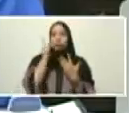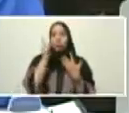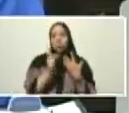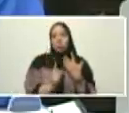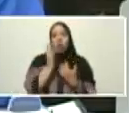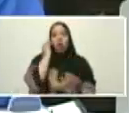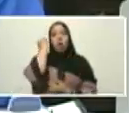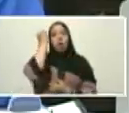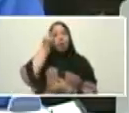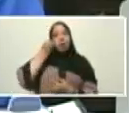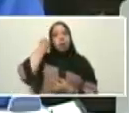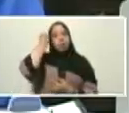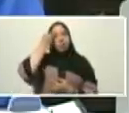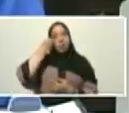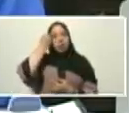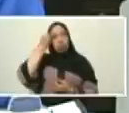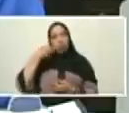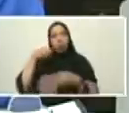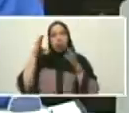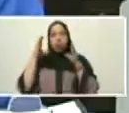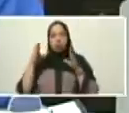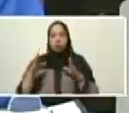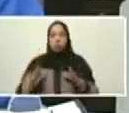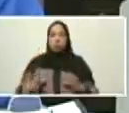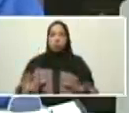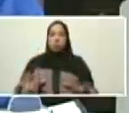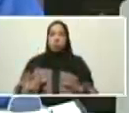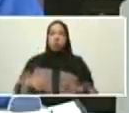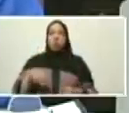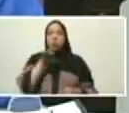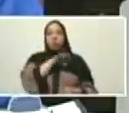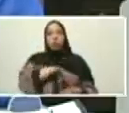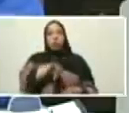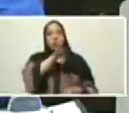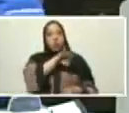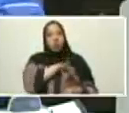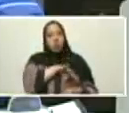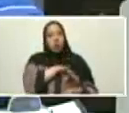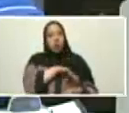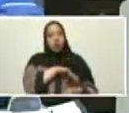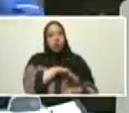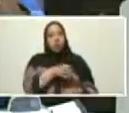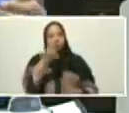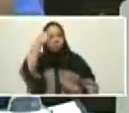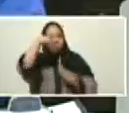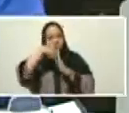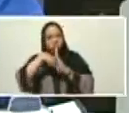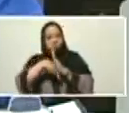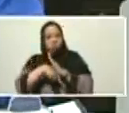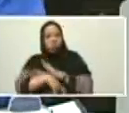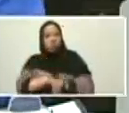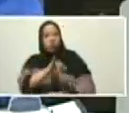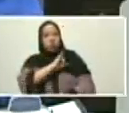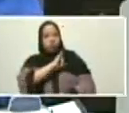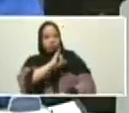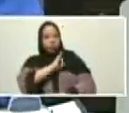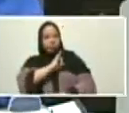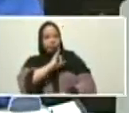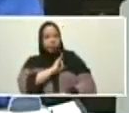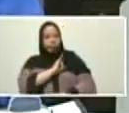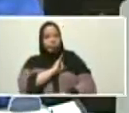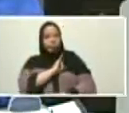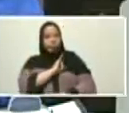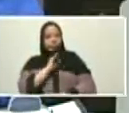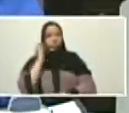conciencia del ser social, de la conciencia del ser individual, de la